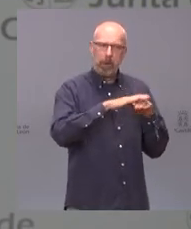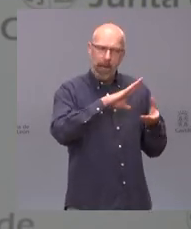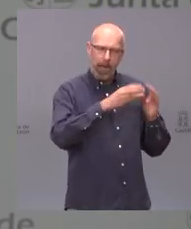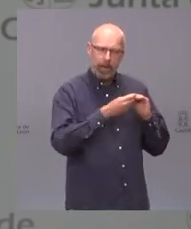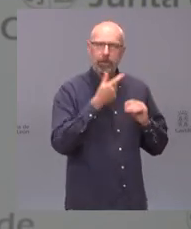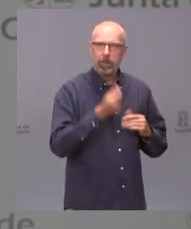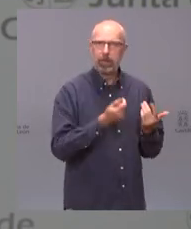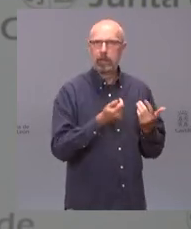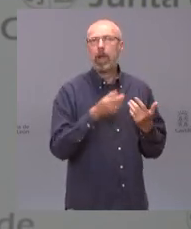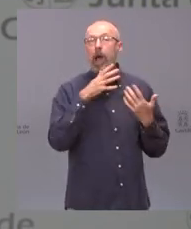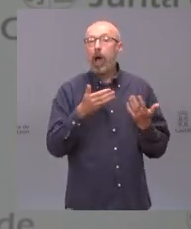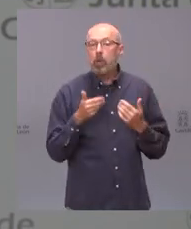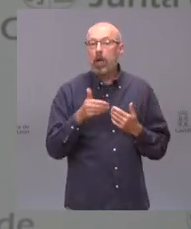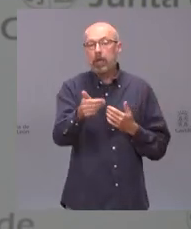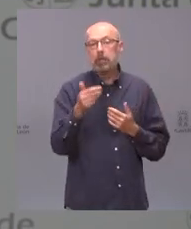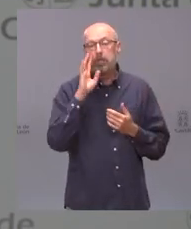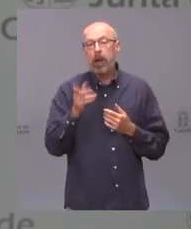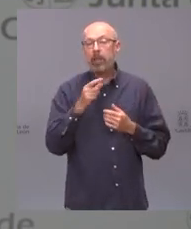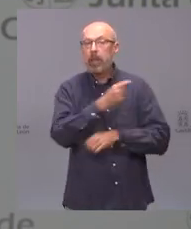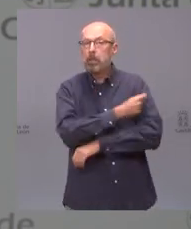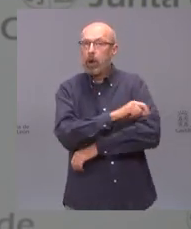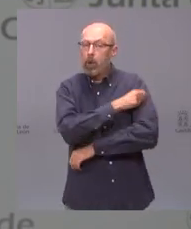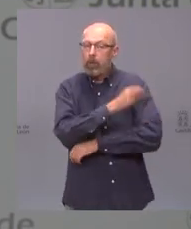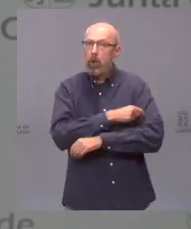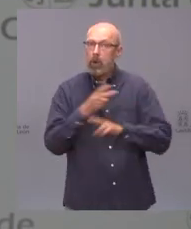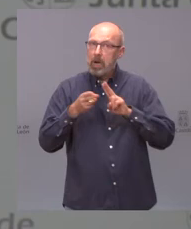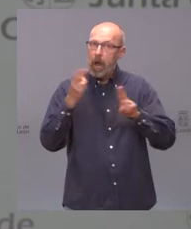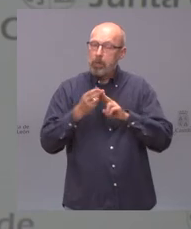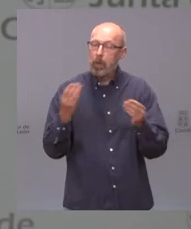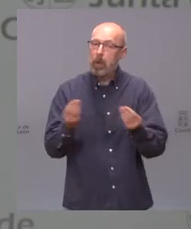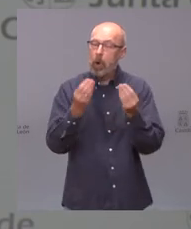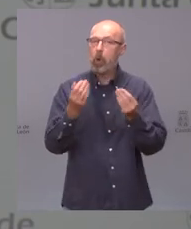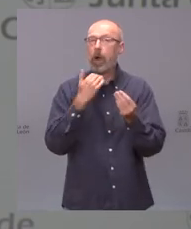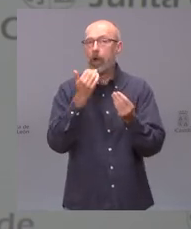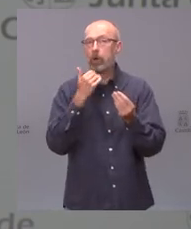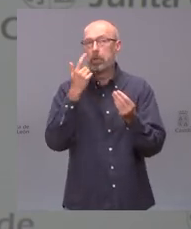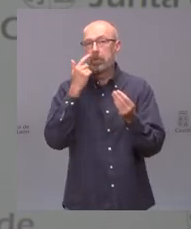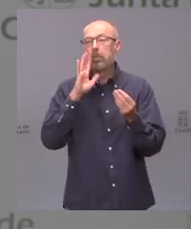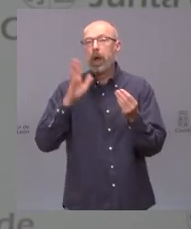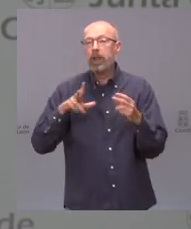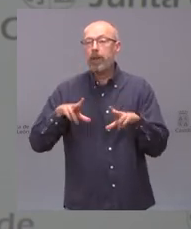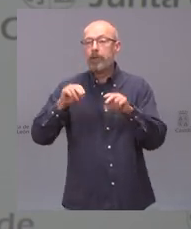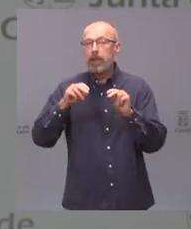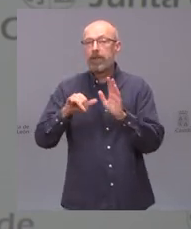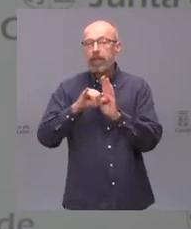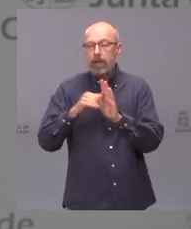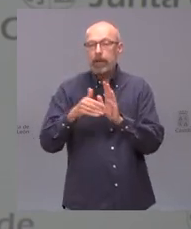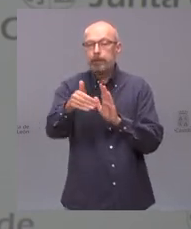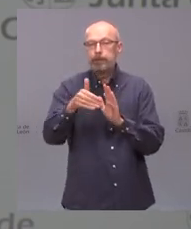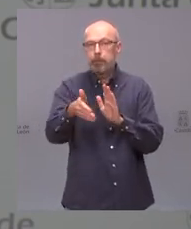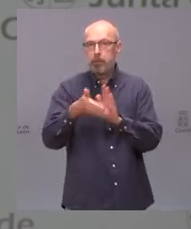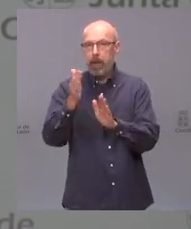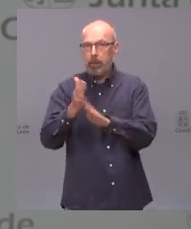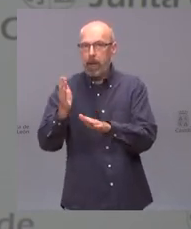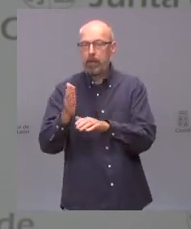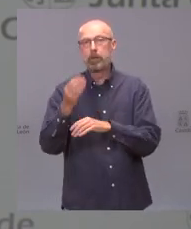empezamos a tener un ritmo de vacunación pues más elevado ahora que se empieza a ver ya la luz al final del túnel pues yo estoy convencida de que este gobierno tiene